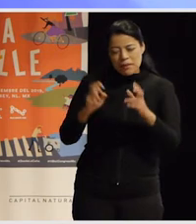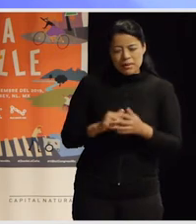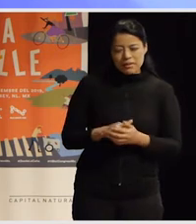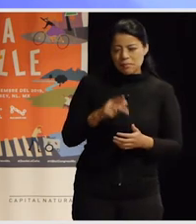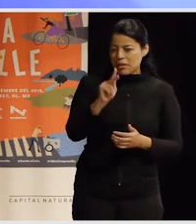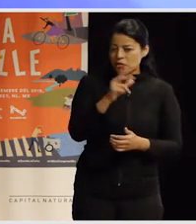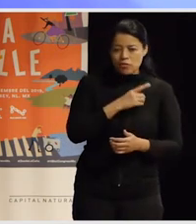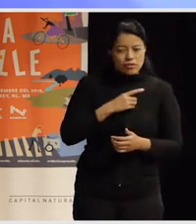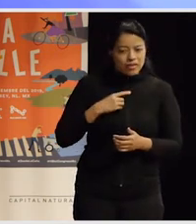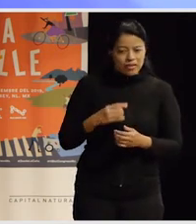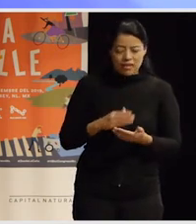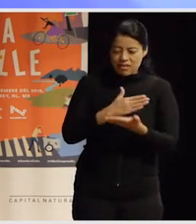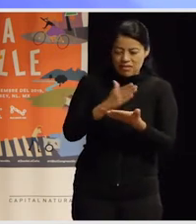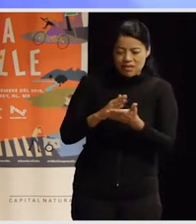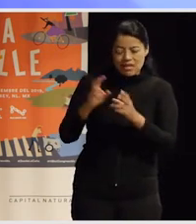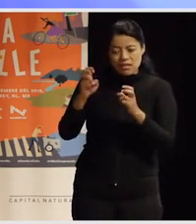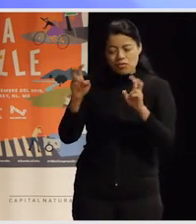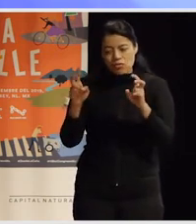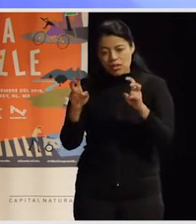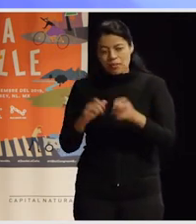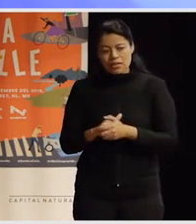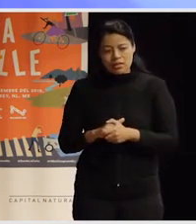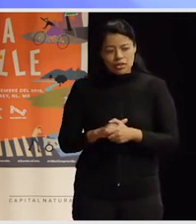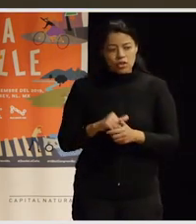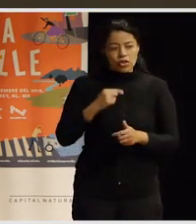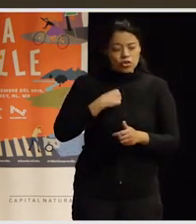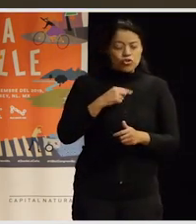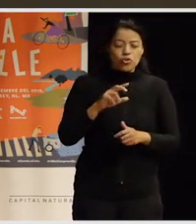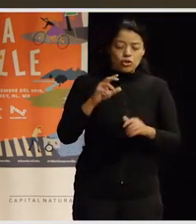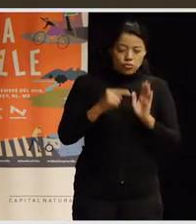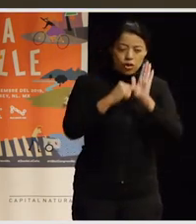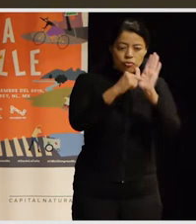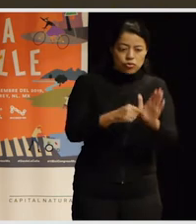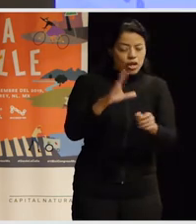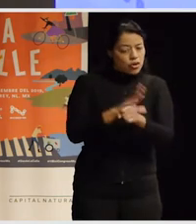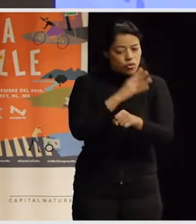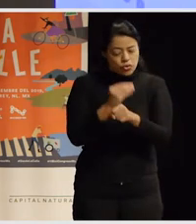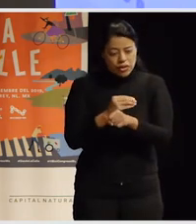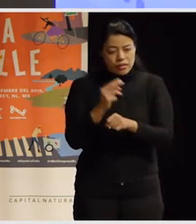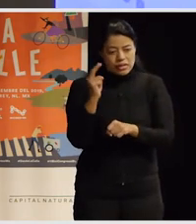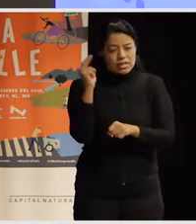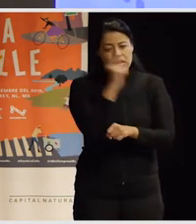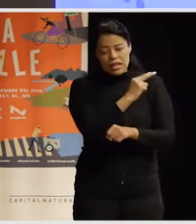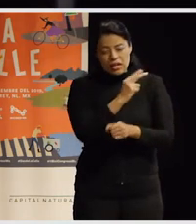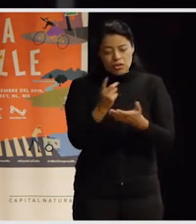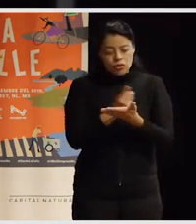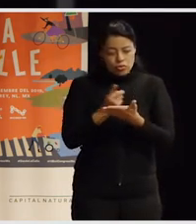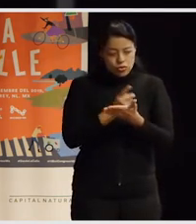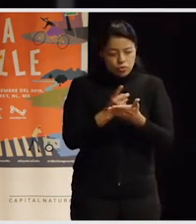si os parece bien, os voy a compartir la pantalla otra vez para... ¿Se ve?